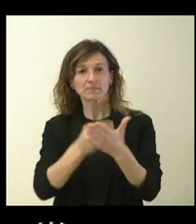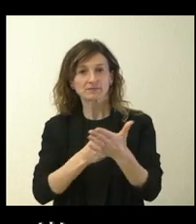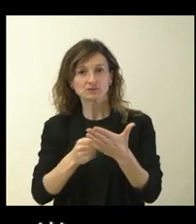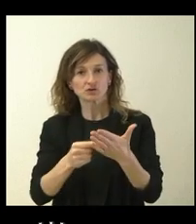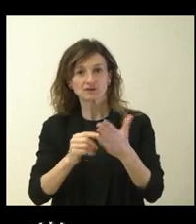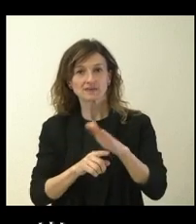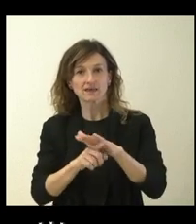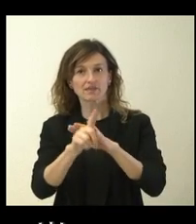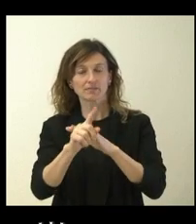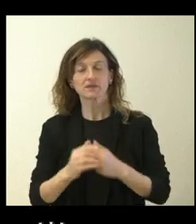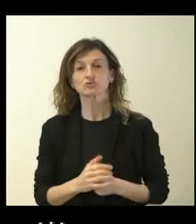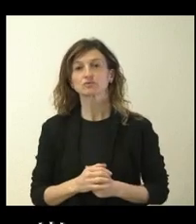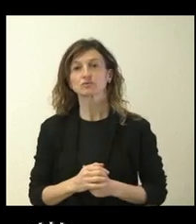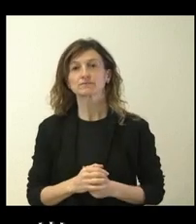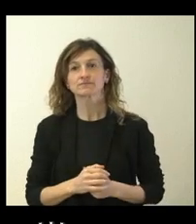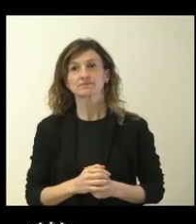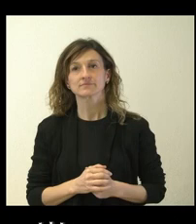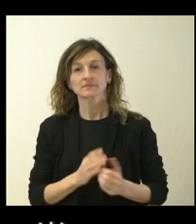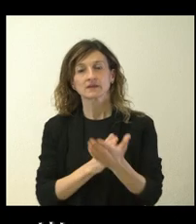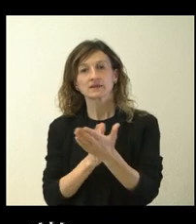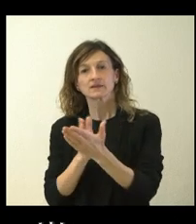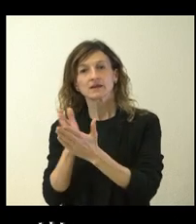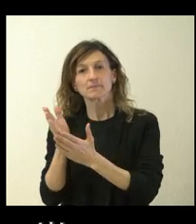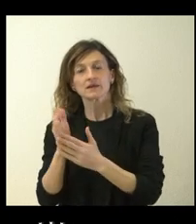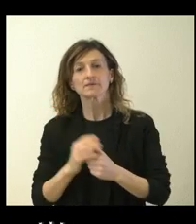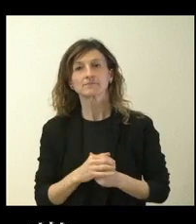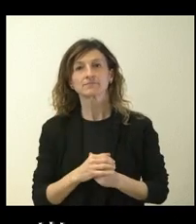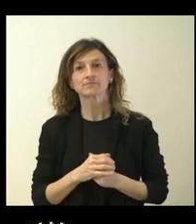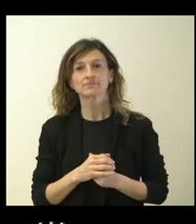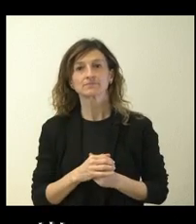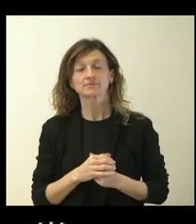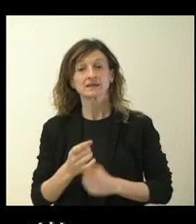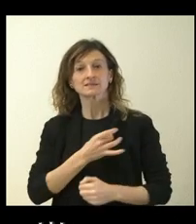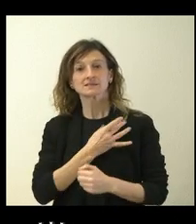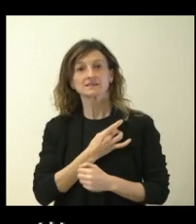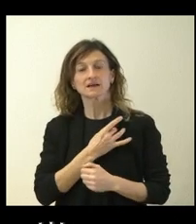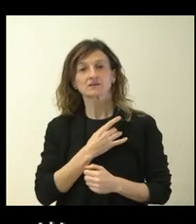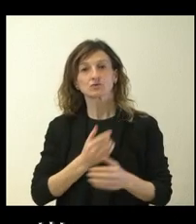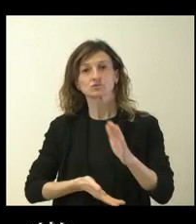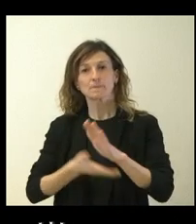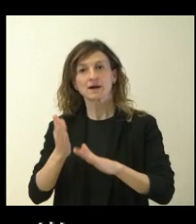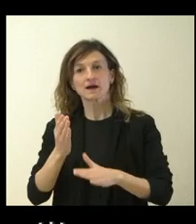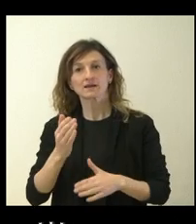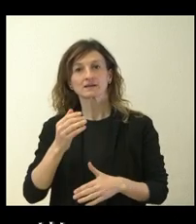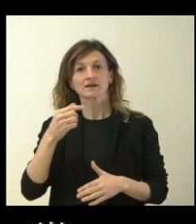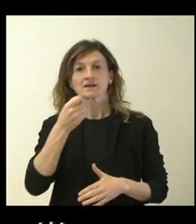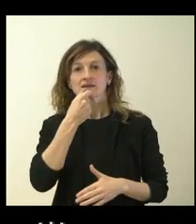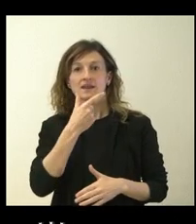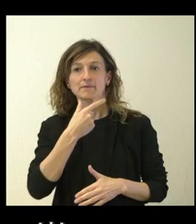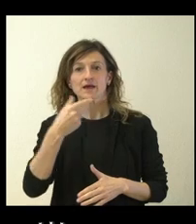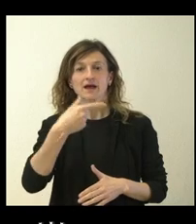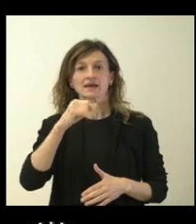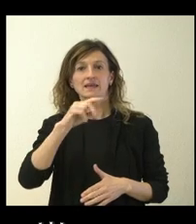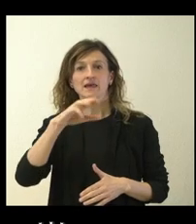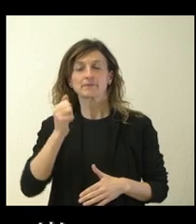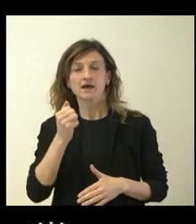crecimiento. Y luego, también, por otra parte, los sindicatos hoy viajan a Ginebra, a la OIT, para denunciar